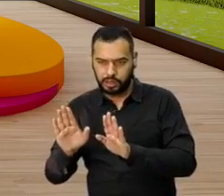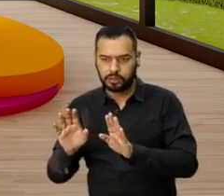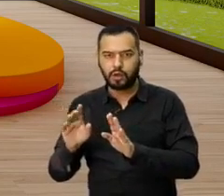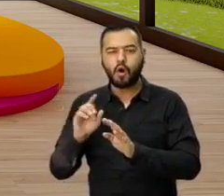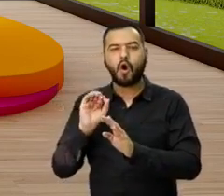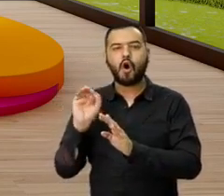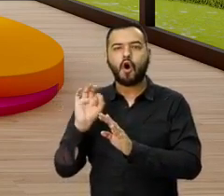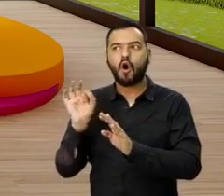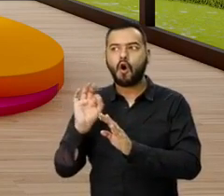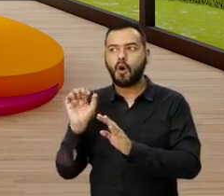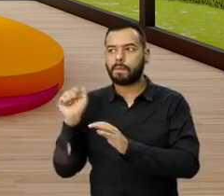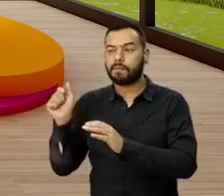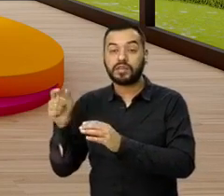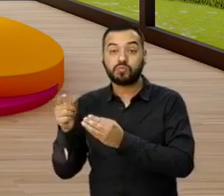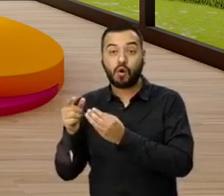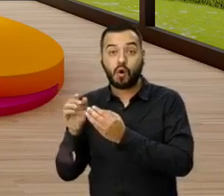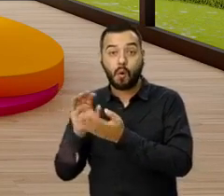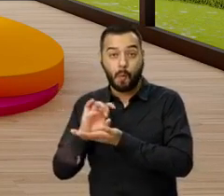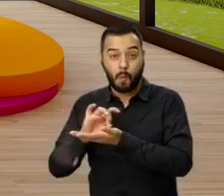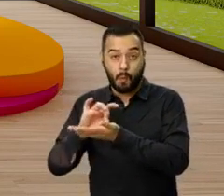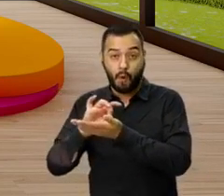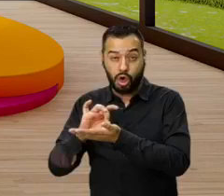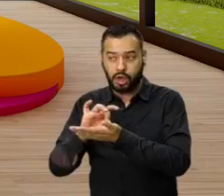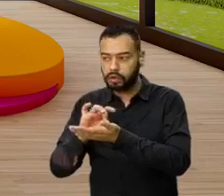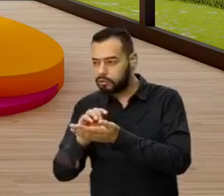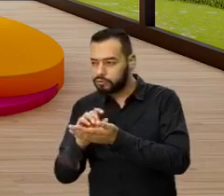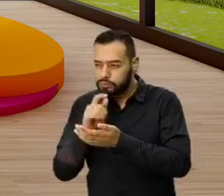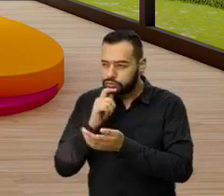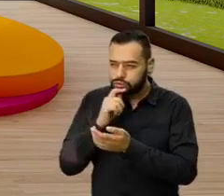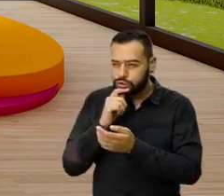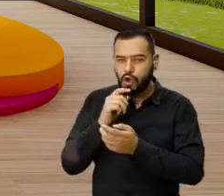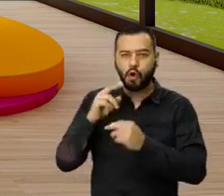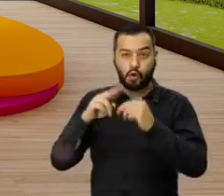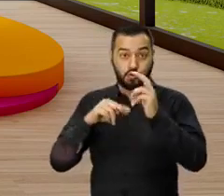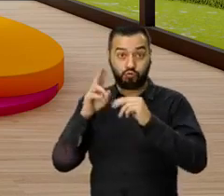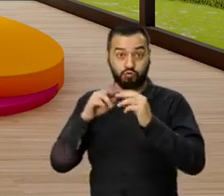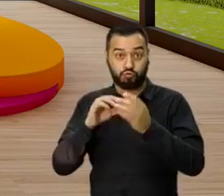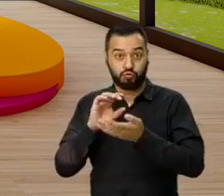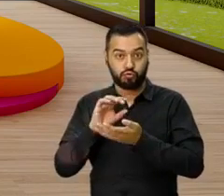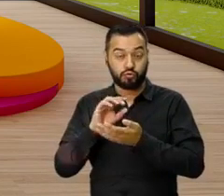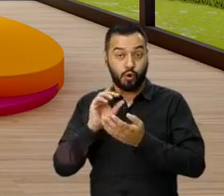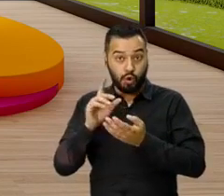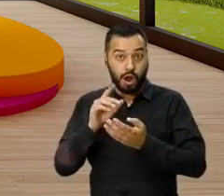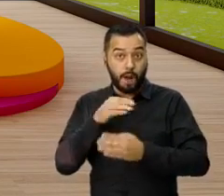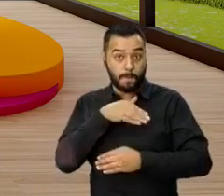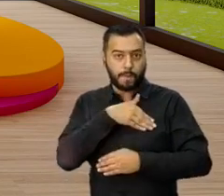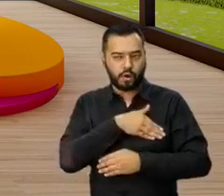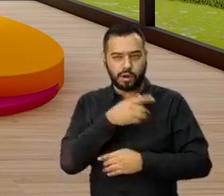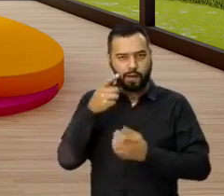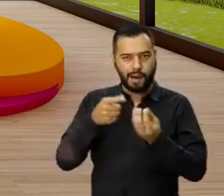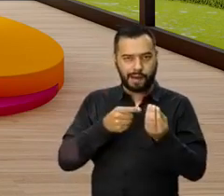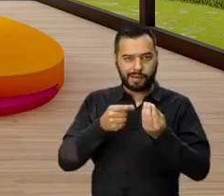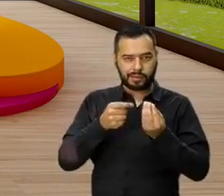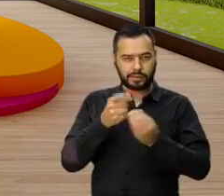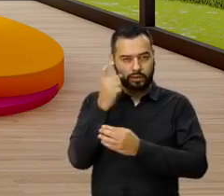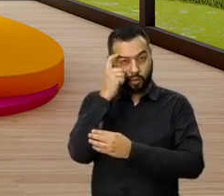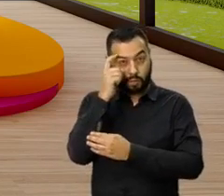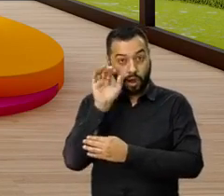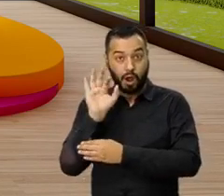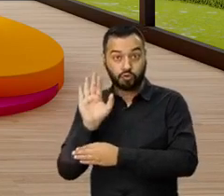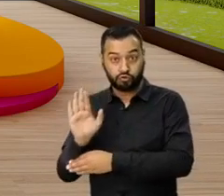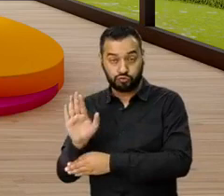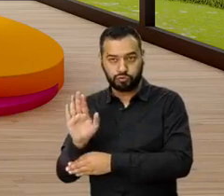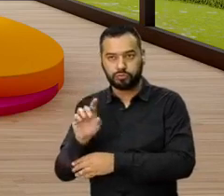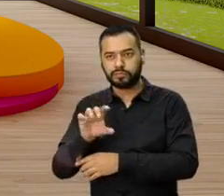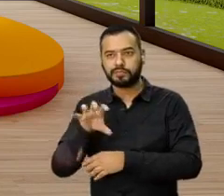o de entréguemelo como tiene el modelo y tú juegas con eso. Entonces Constructora Bolívar te lo diseña pensando en eso. Ahora, lo que